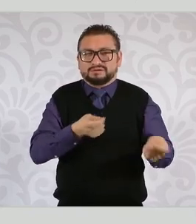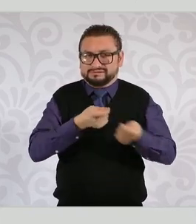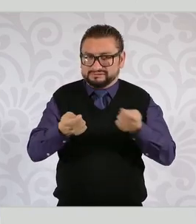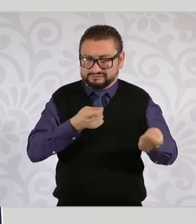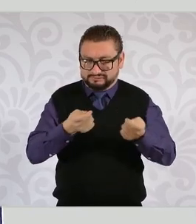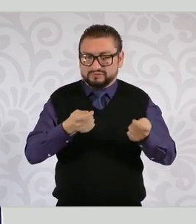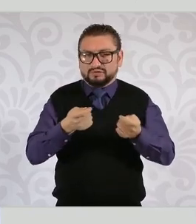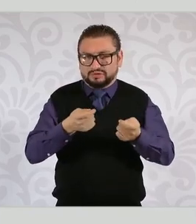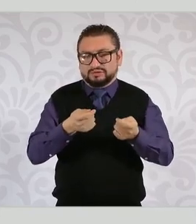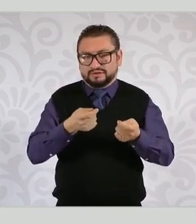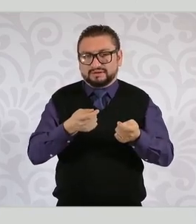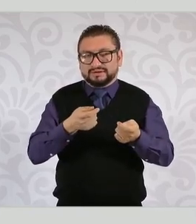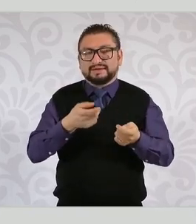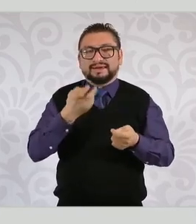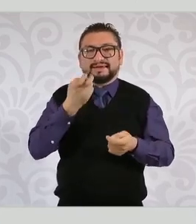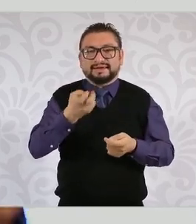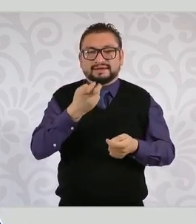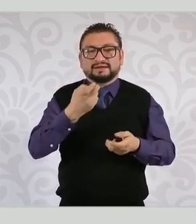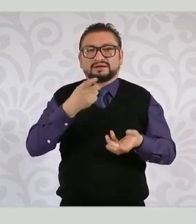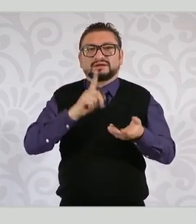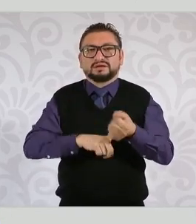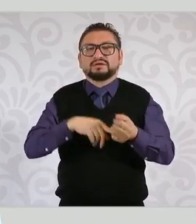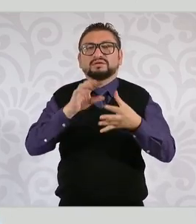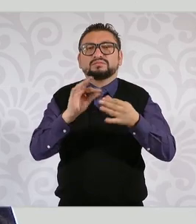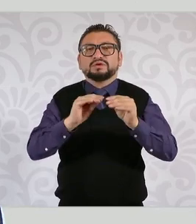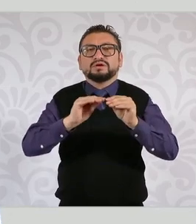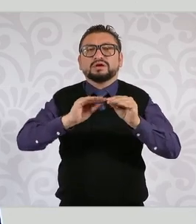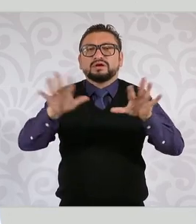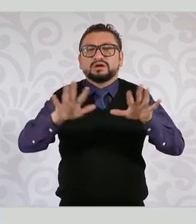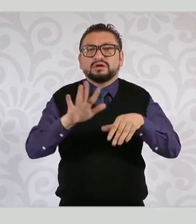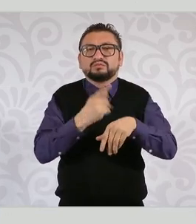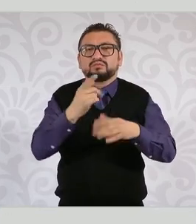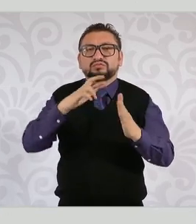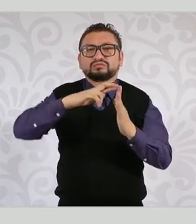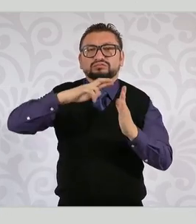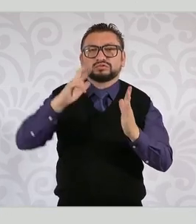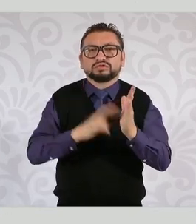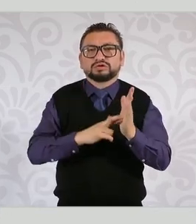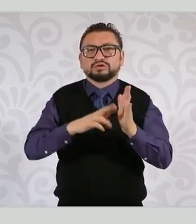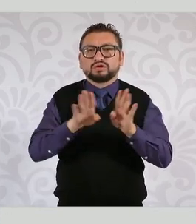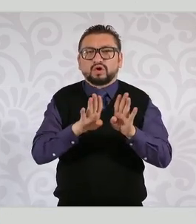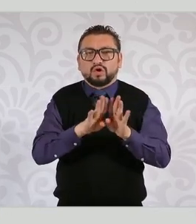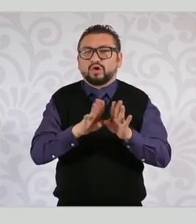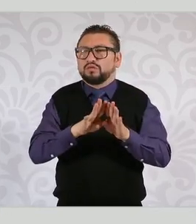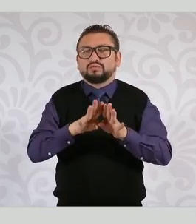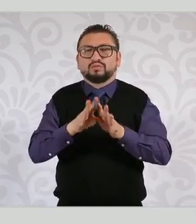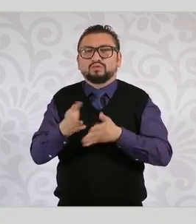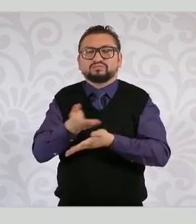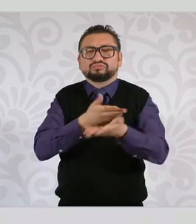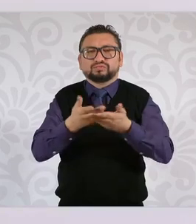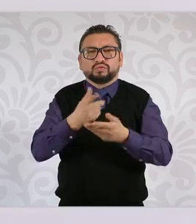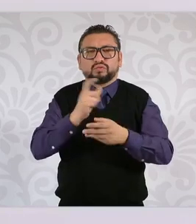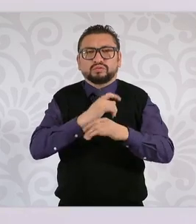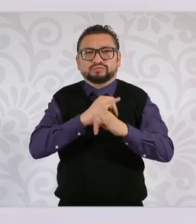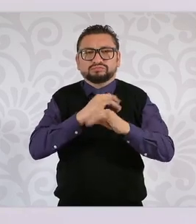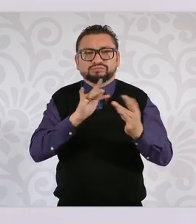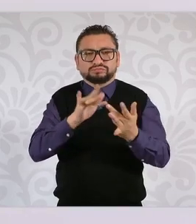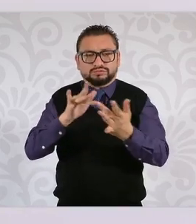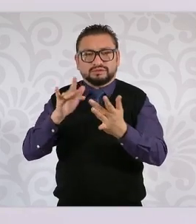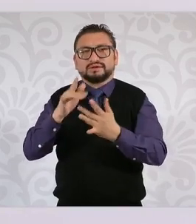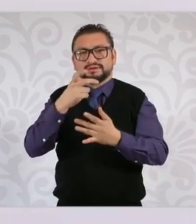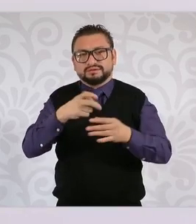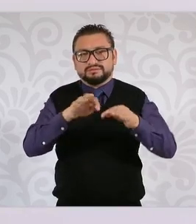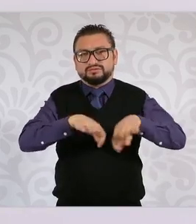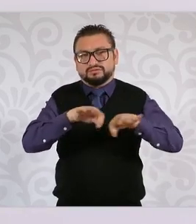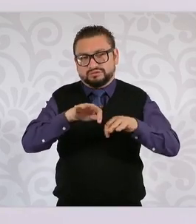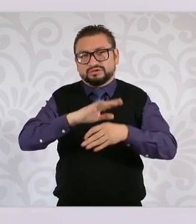trabajo dentro de la plataforma, explique de manera muy clara las reglas del algoritmo y este documento formará parte ahora también